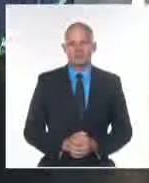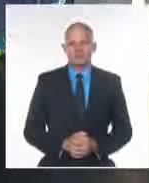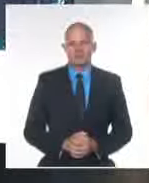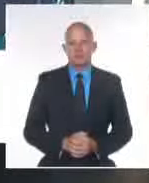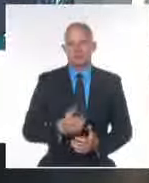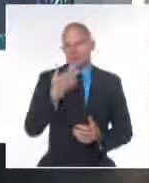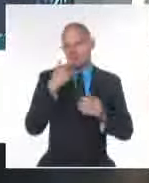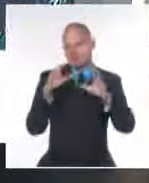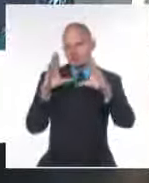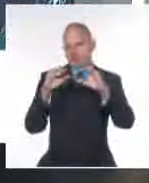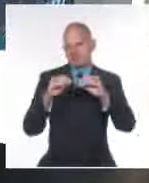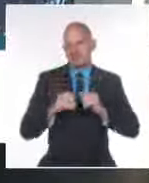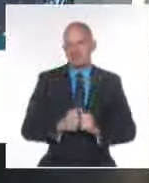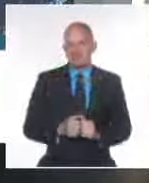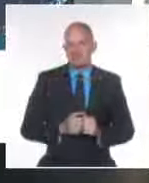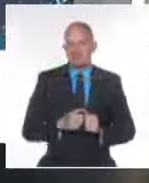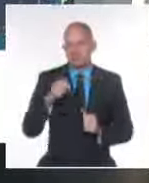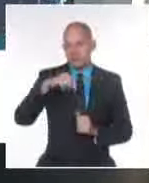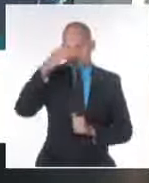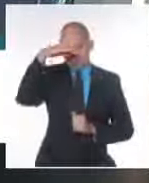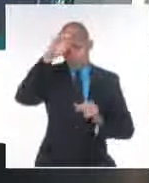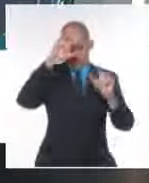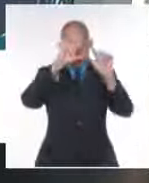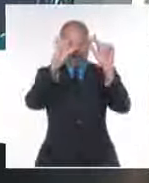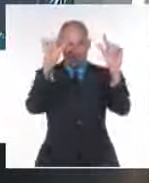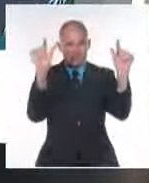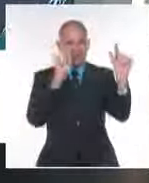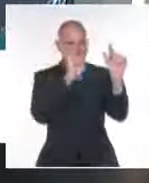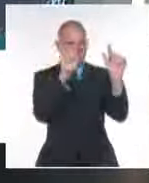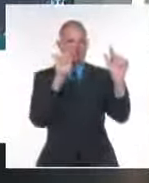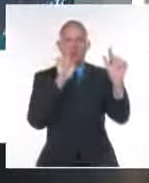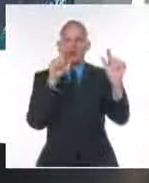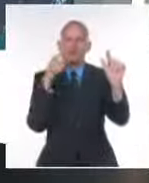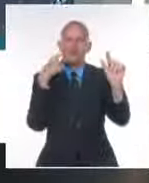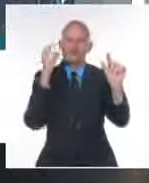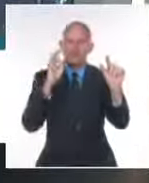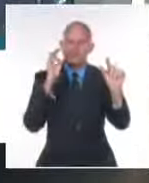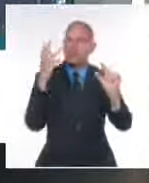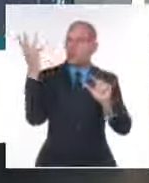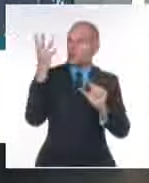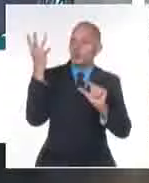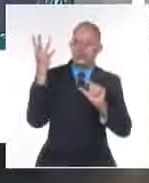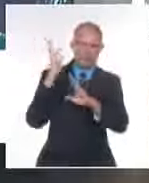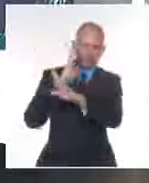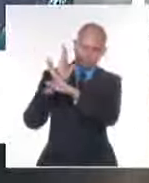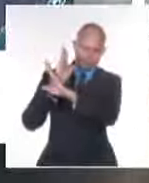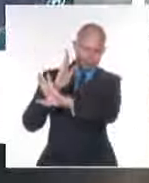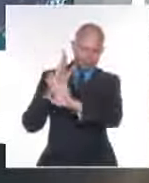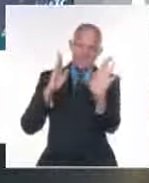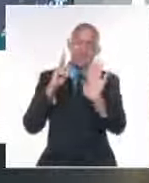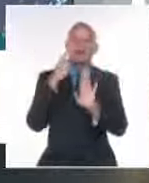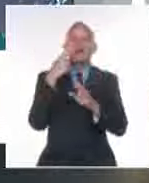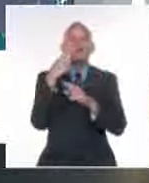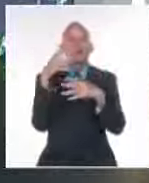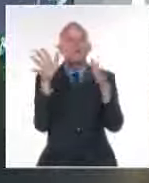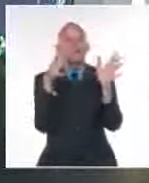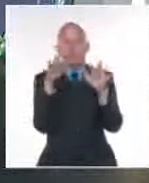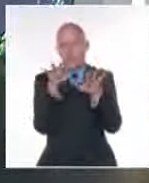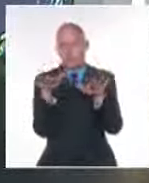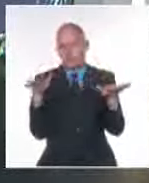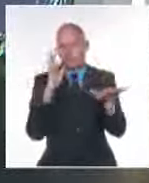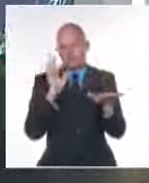Buenas noches, Cuba se halla bajo la débil influencia anticiclónica con vientos variables débiles y hoy hemos tenido un